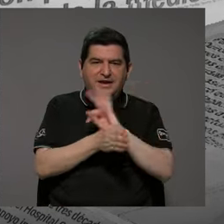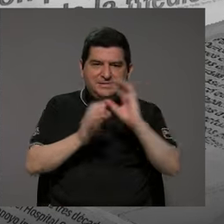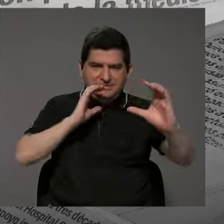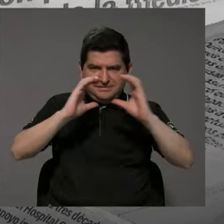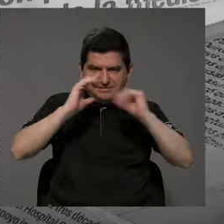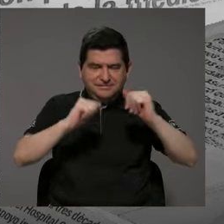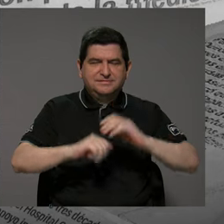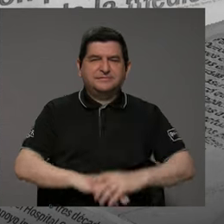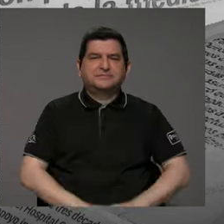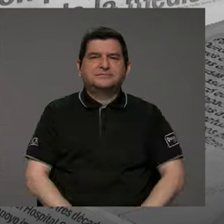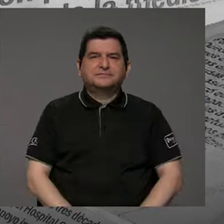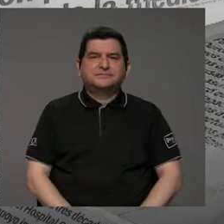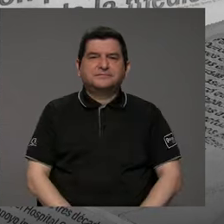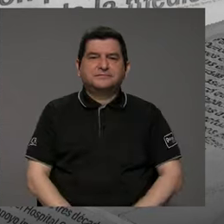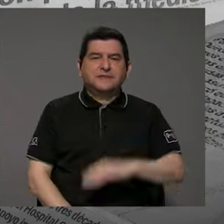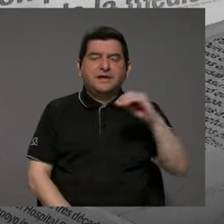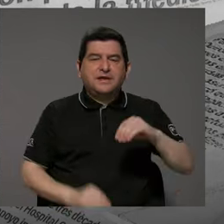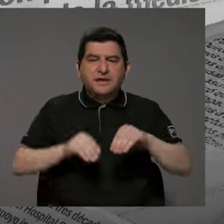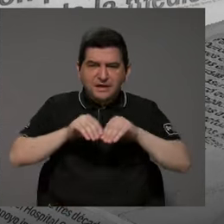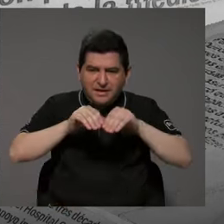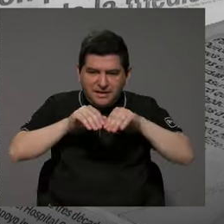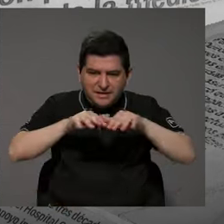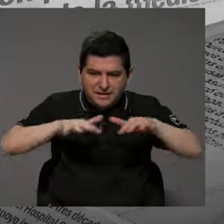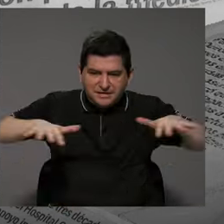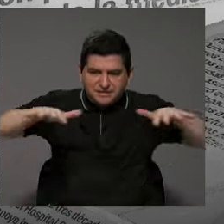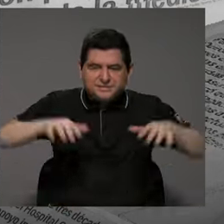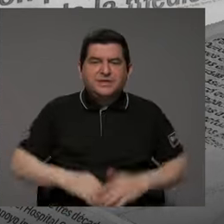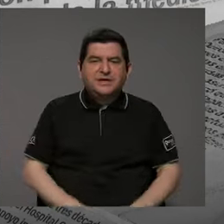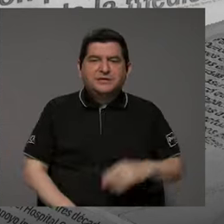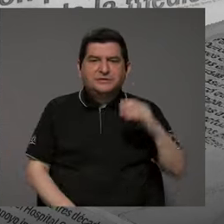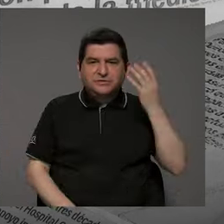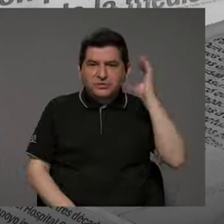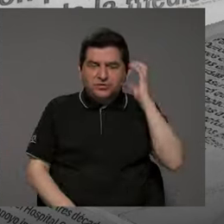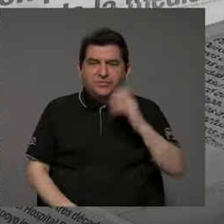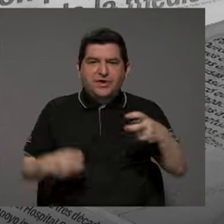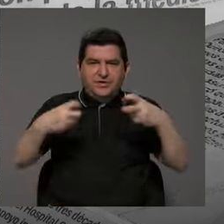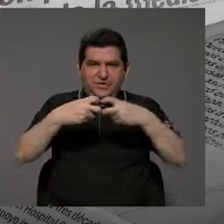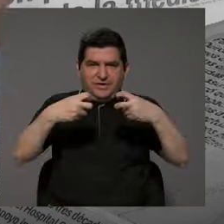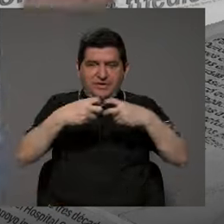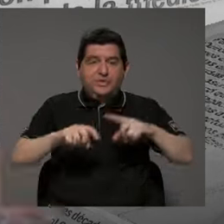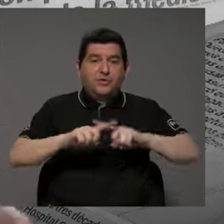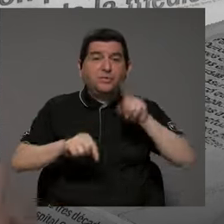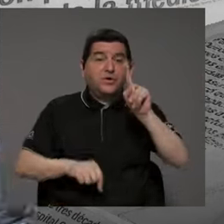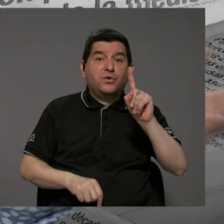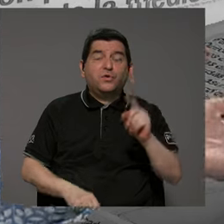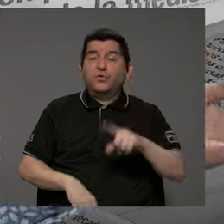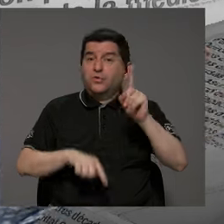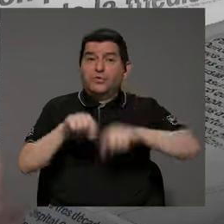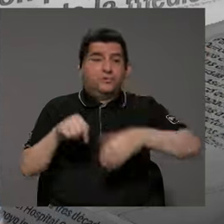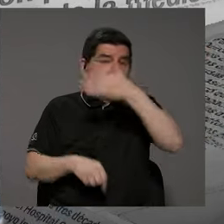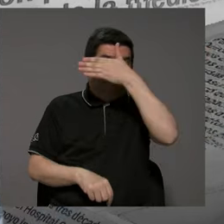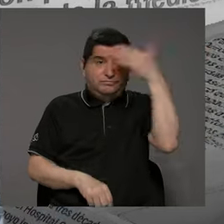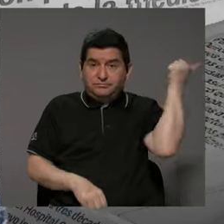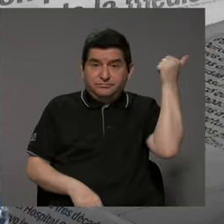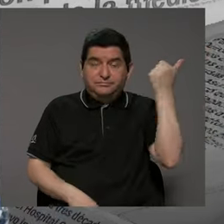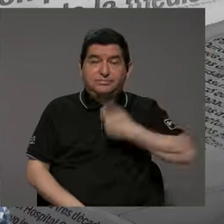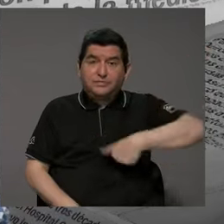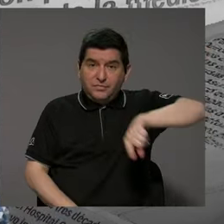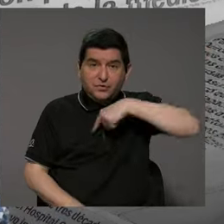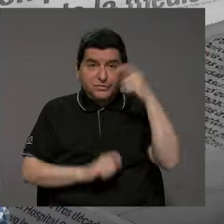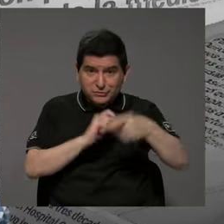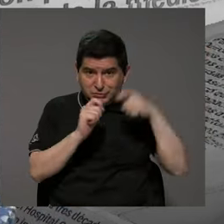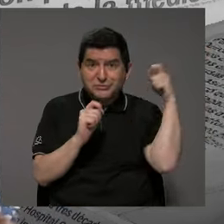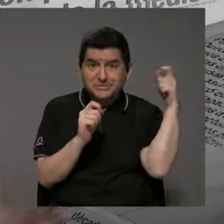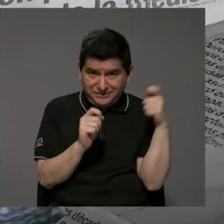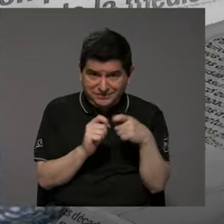el espectro radioeléctrico. Pero hay uno que no podemos dejar de mencionar, puesto que estamos precisamente